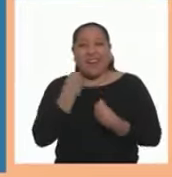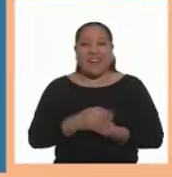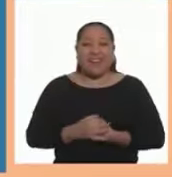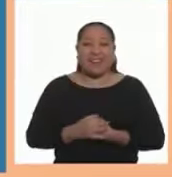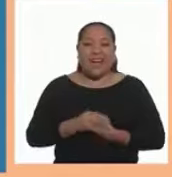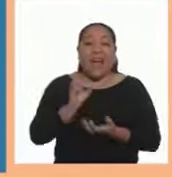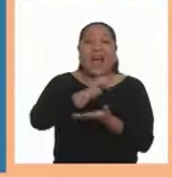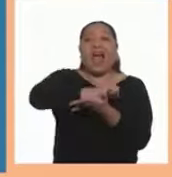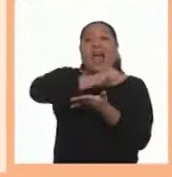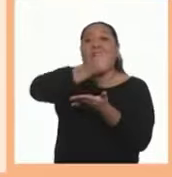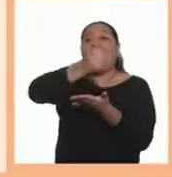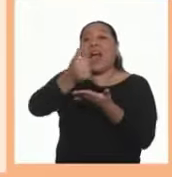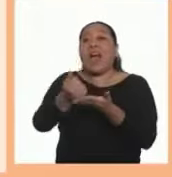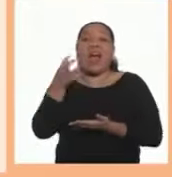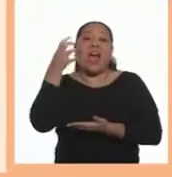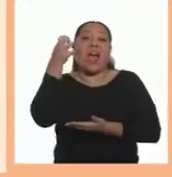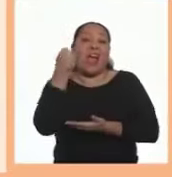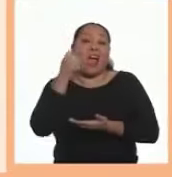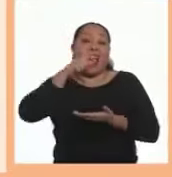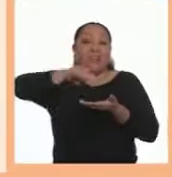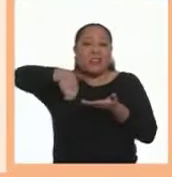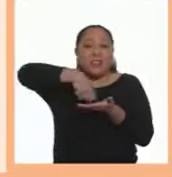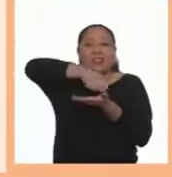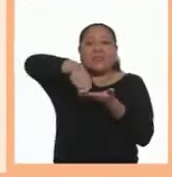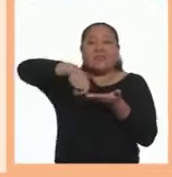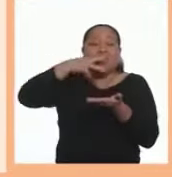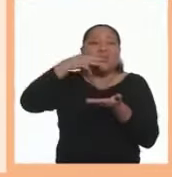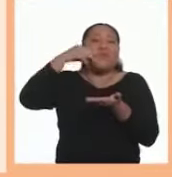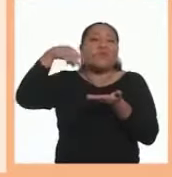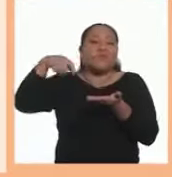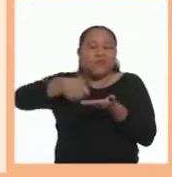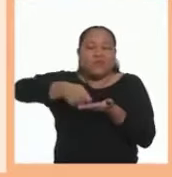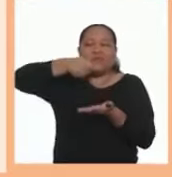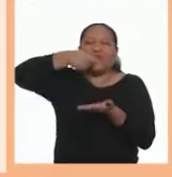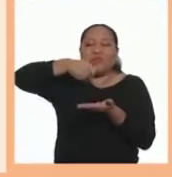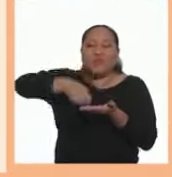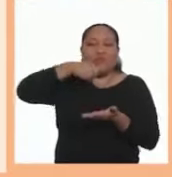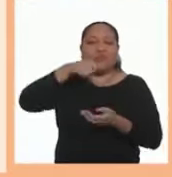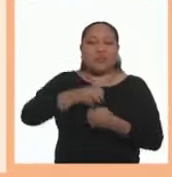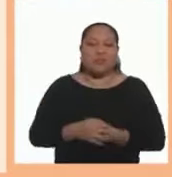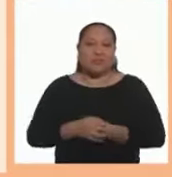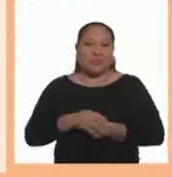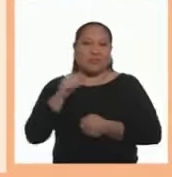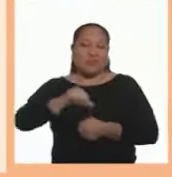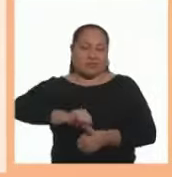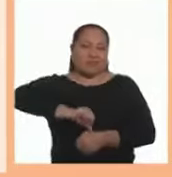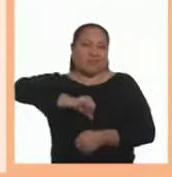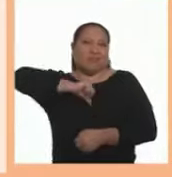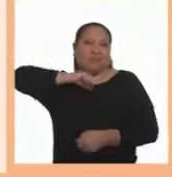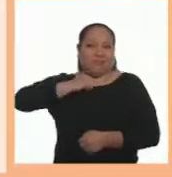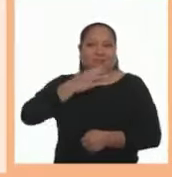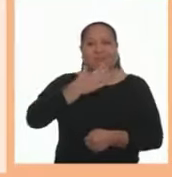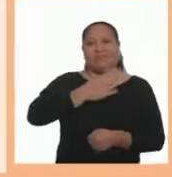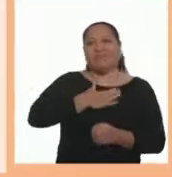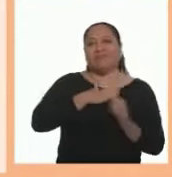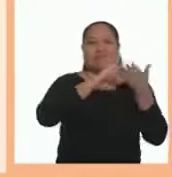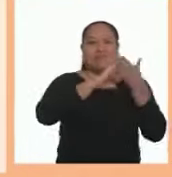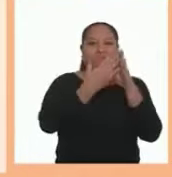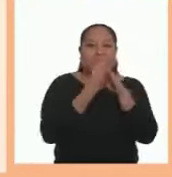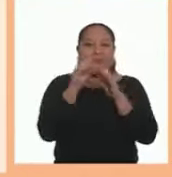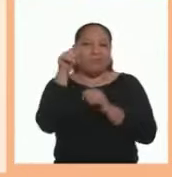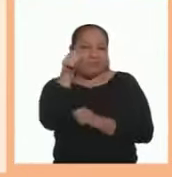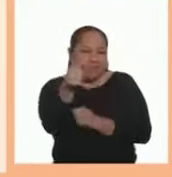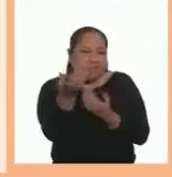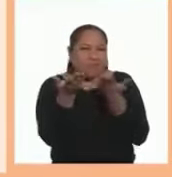comer Arroz con leche, mazamorra también Orgullo de